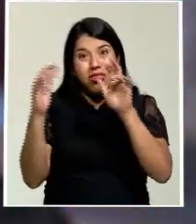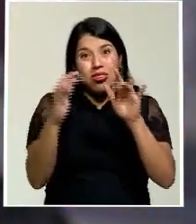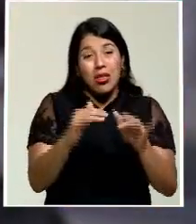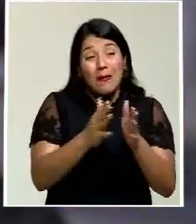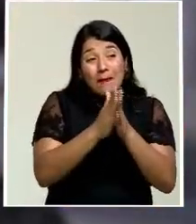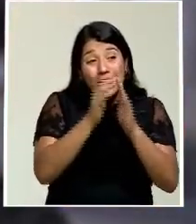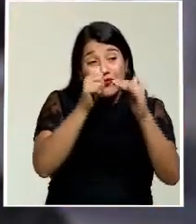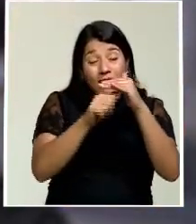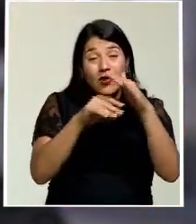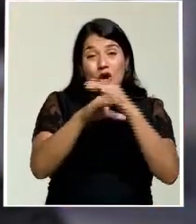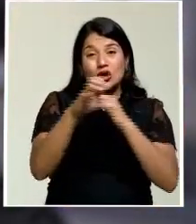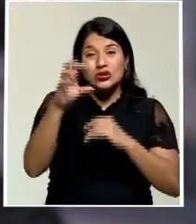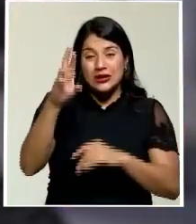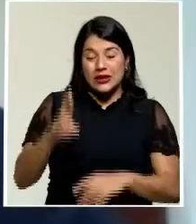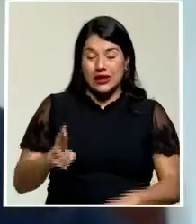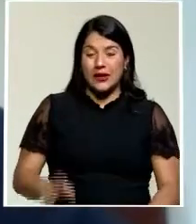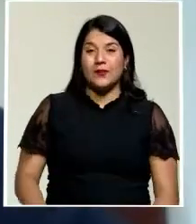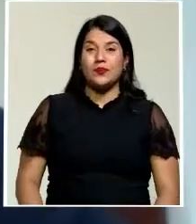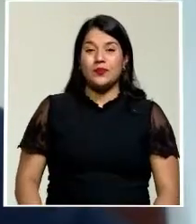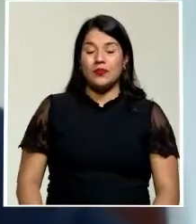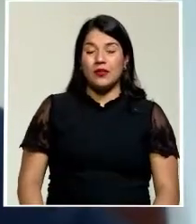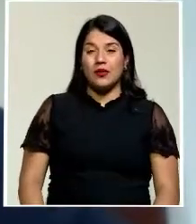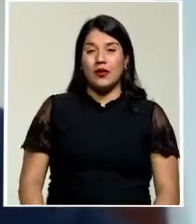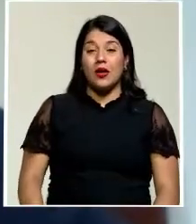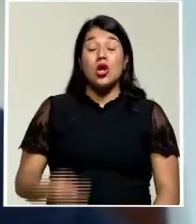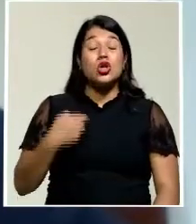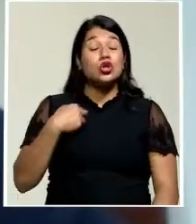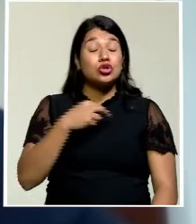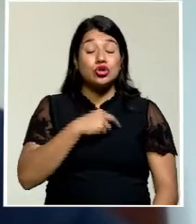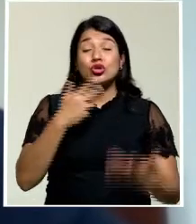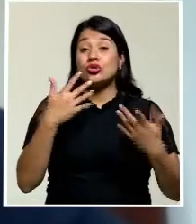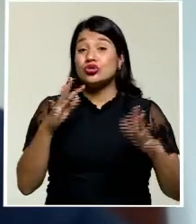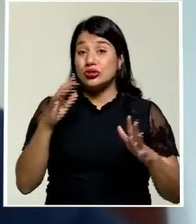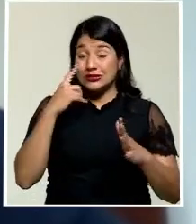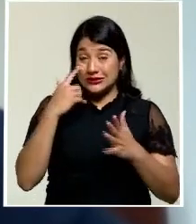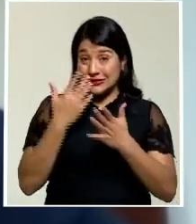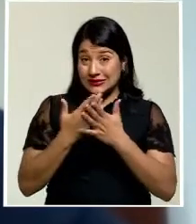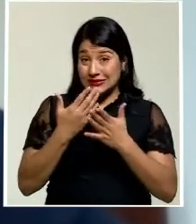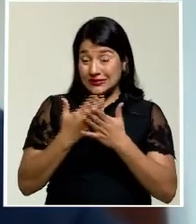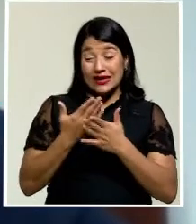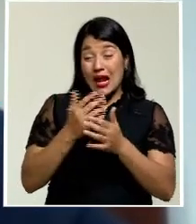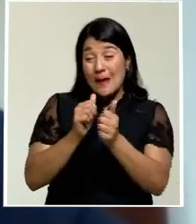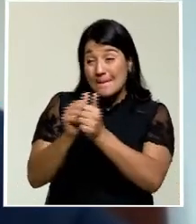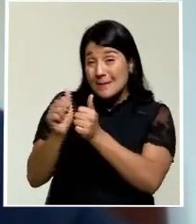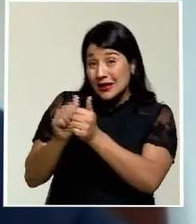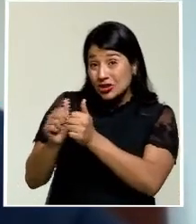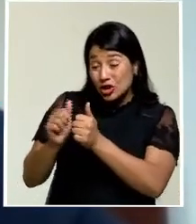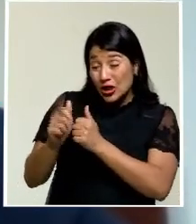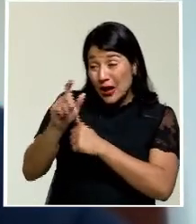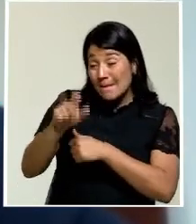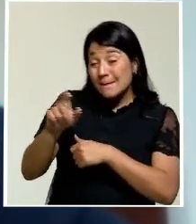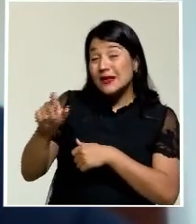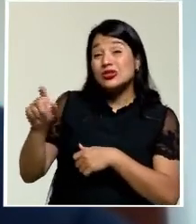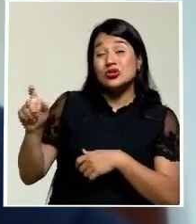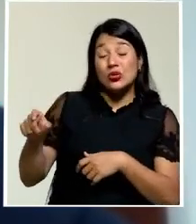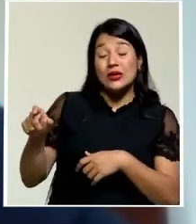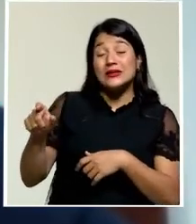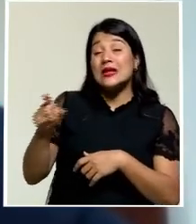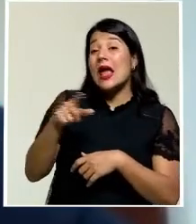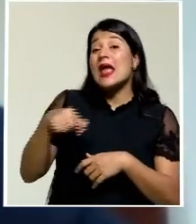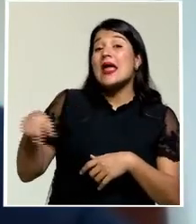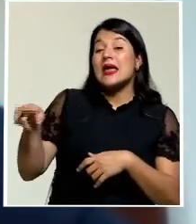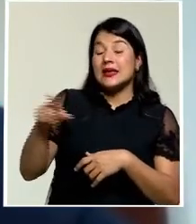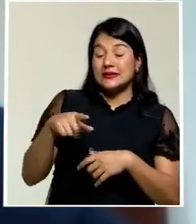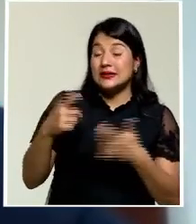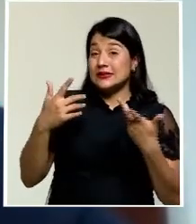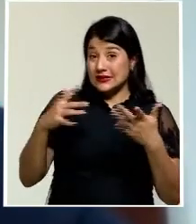Costa Rica. Lo que hemos constatado es que en la mayoría de los casos corresponde a personas que al menos